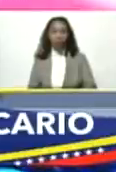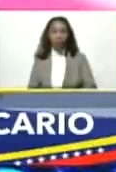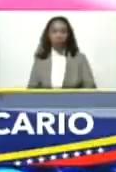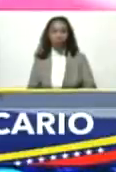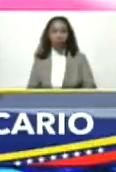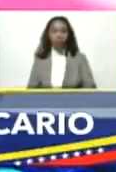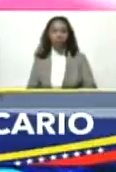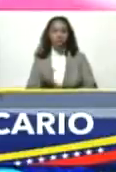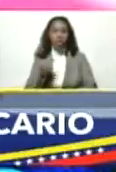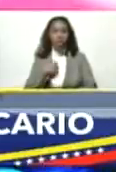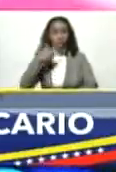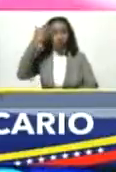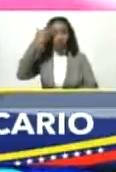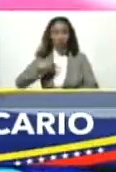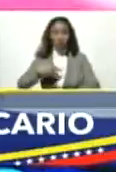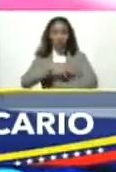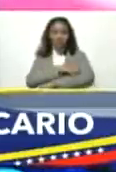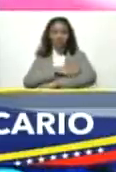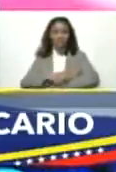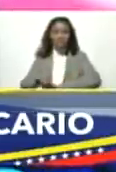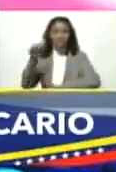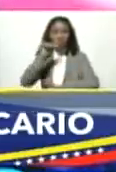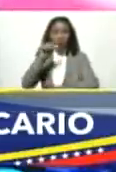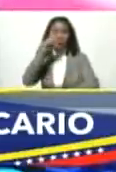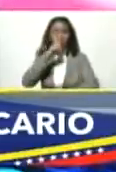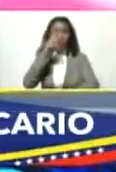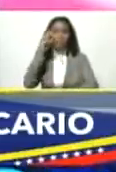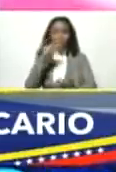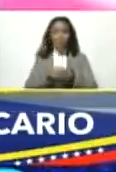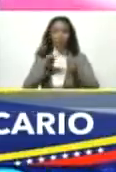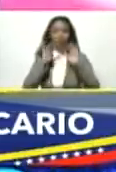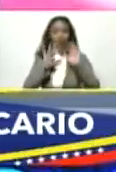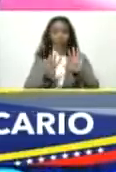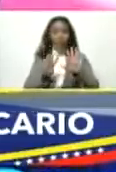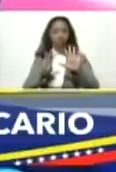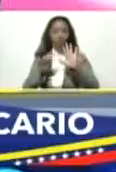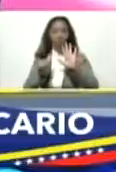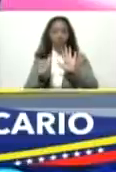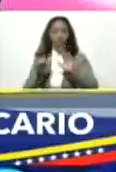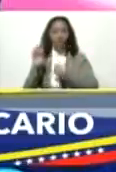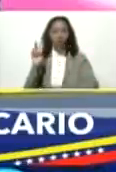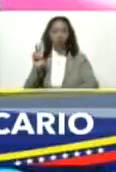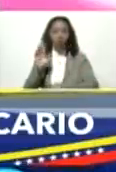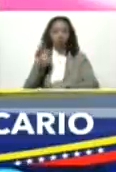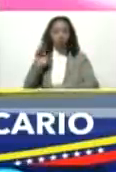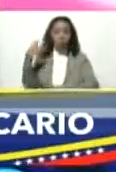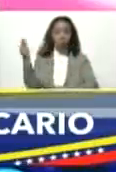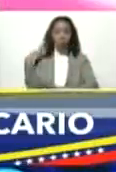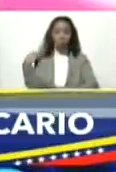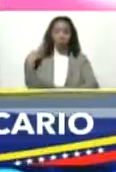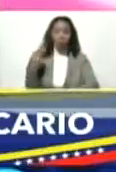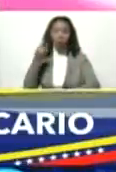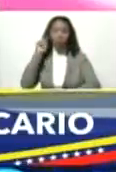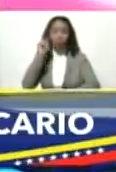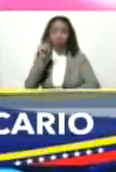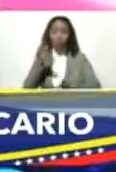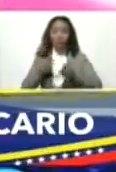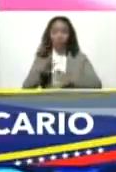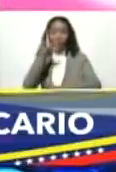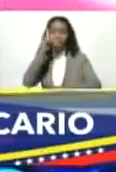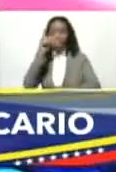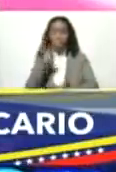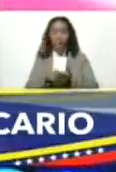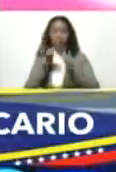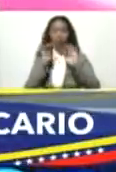y yo soy tigre de agua nací en el año 1962 me enteré porque serpa me escribió mire usted nació en el año